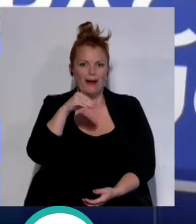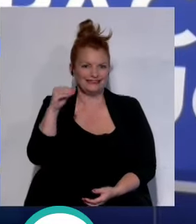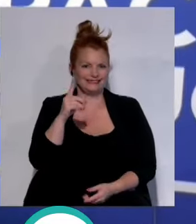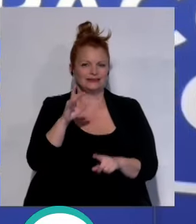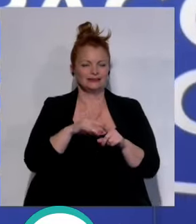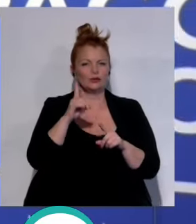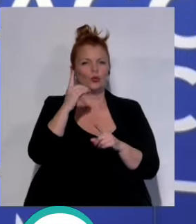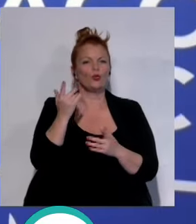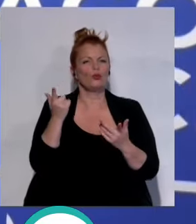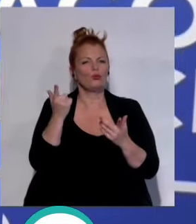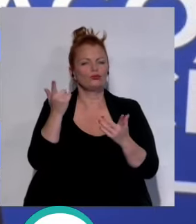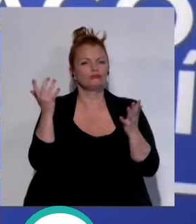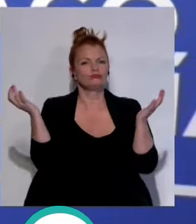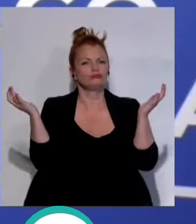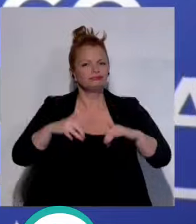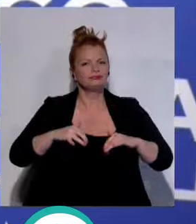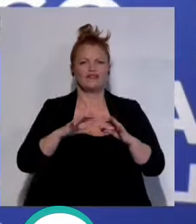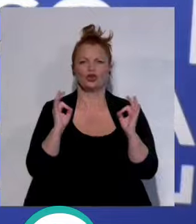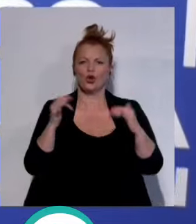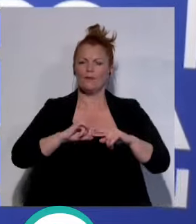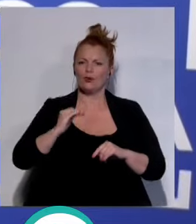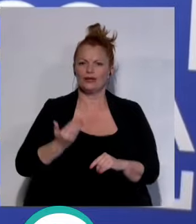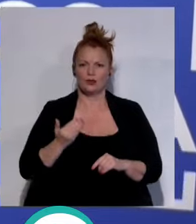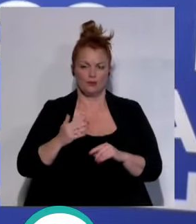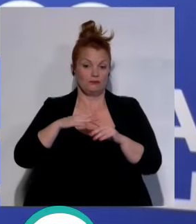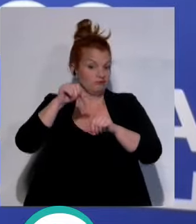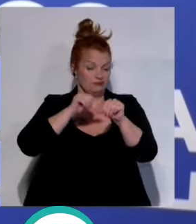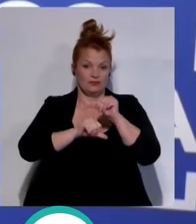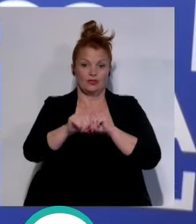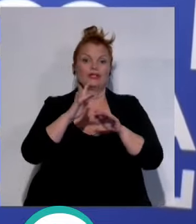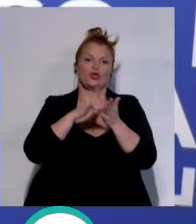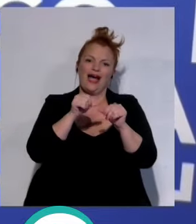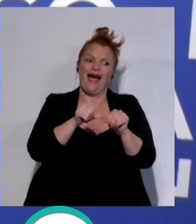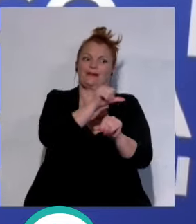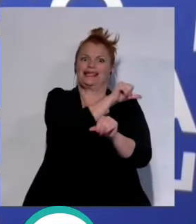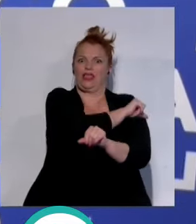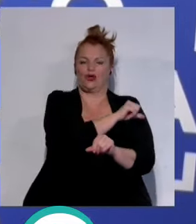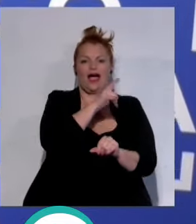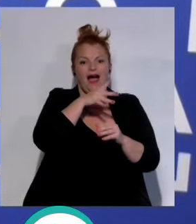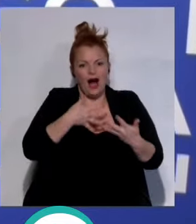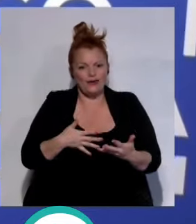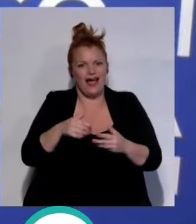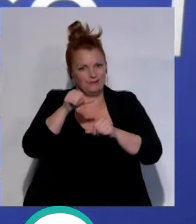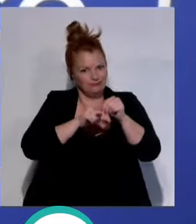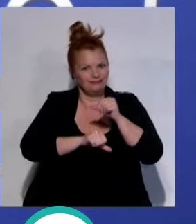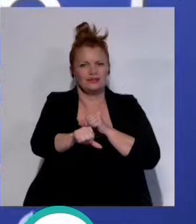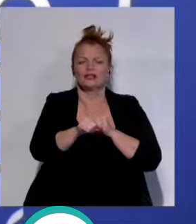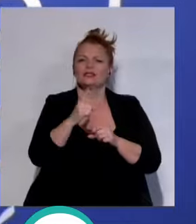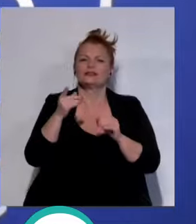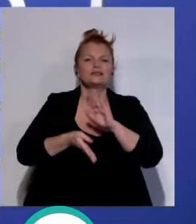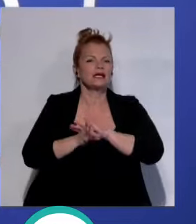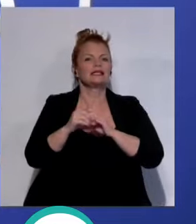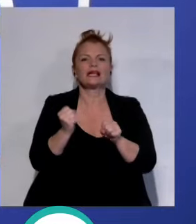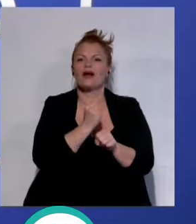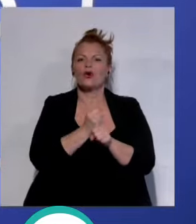ciudad de Cádiz, un gran evento más. De los muchos que han de venir, los que han venido en el pasado, los que estamos viviendo ahora y los que vamos a seguir trabajando,